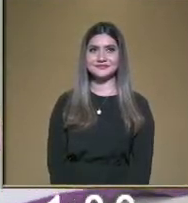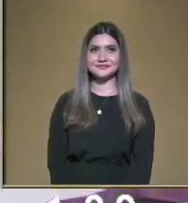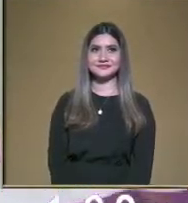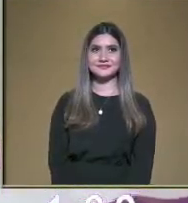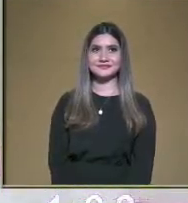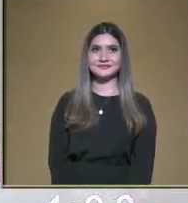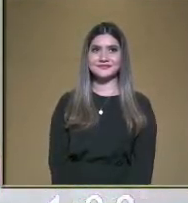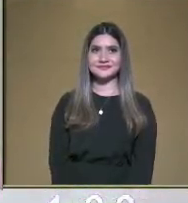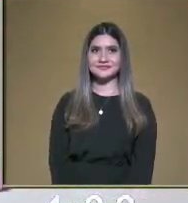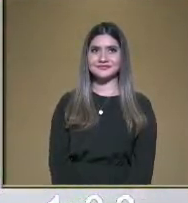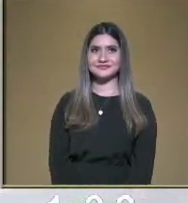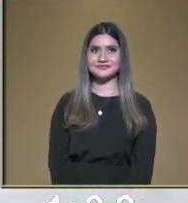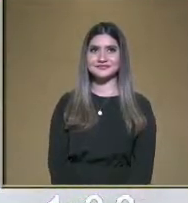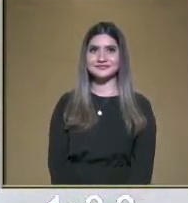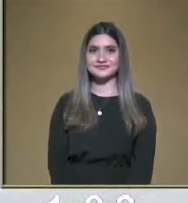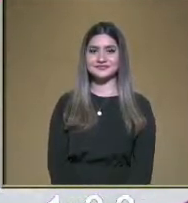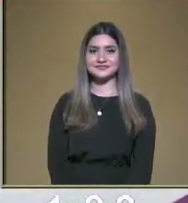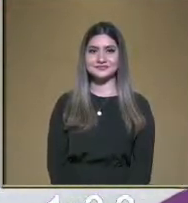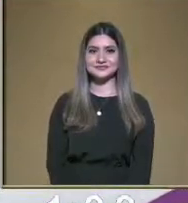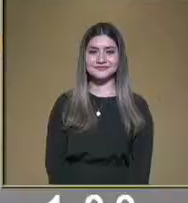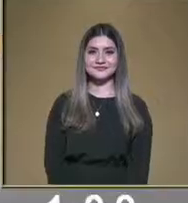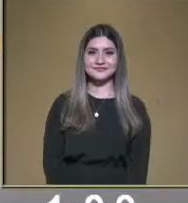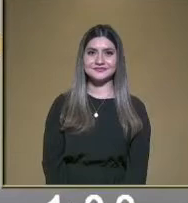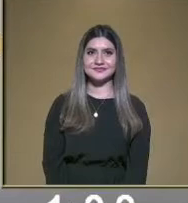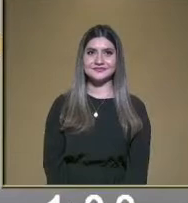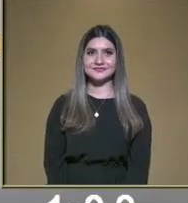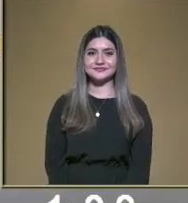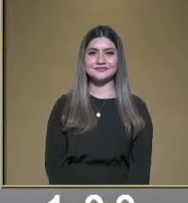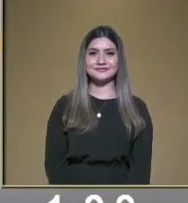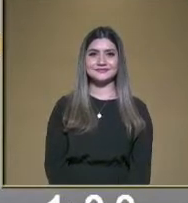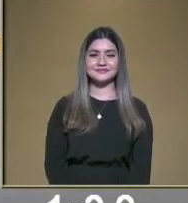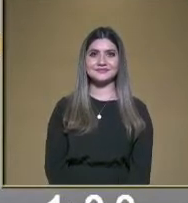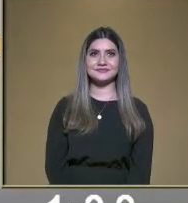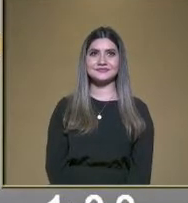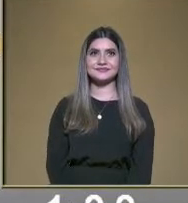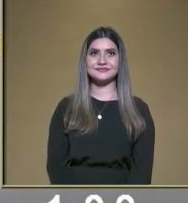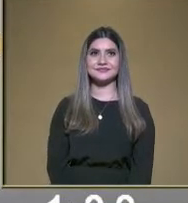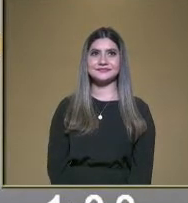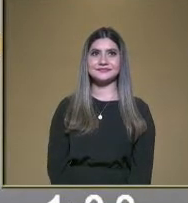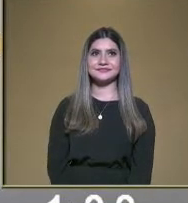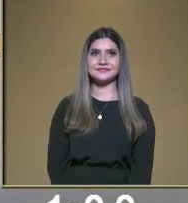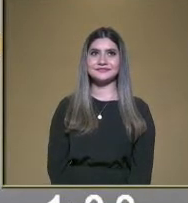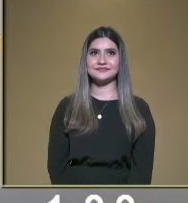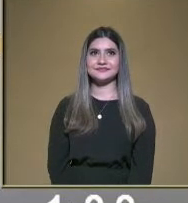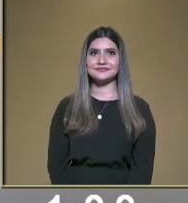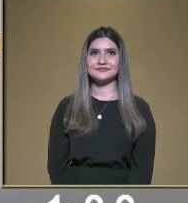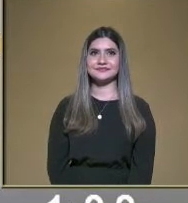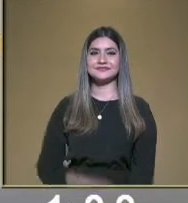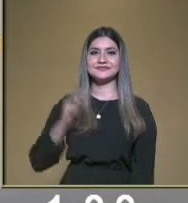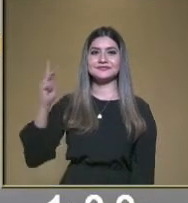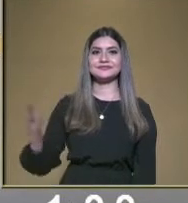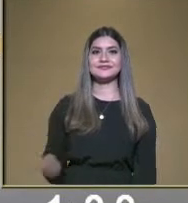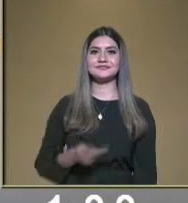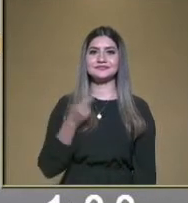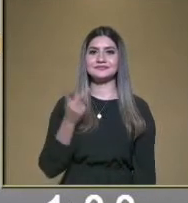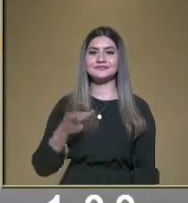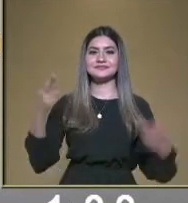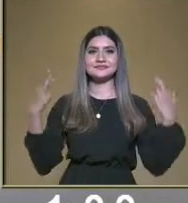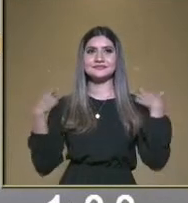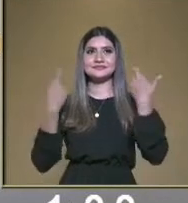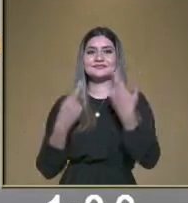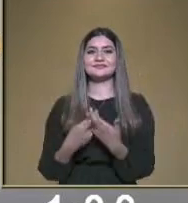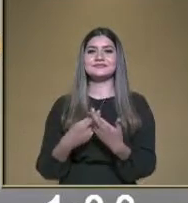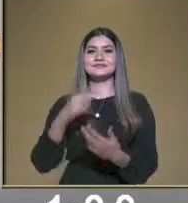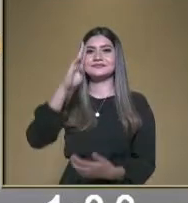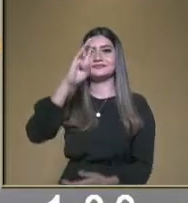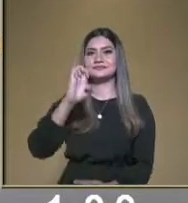Excelente. Muy bien. Muy bien, maestra. Ahora sí, la ficha. A ver, aquí le vamos a hacer una pregunta a la maestra